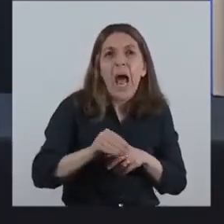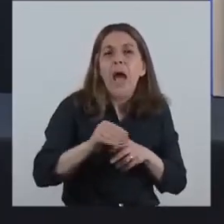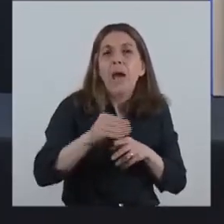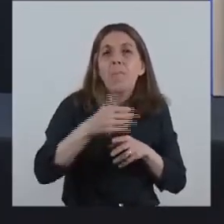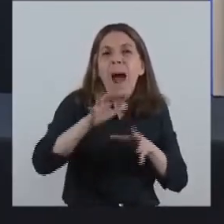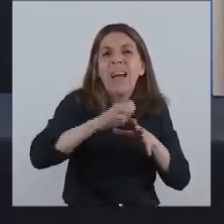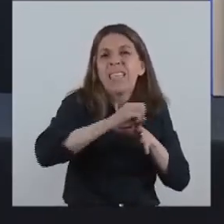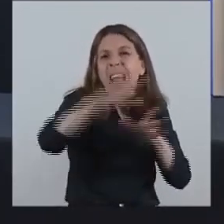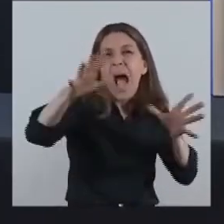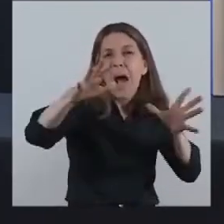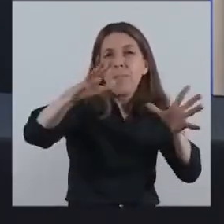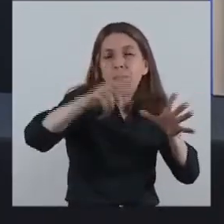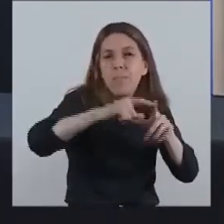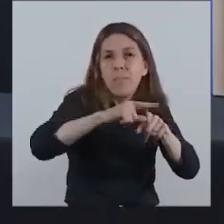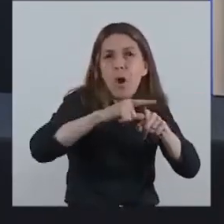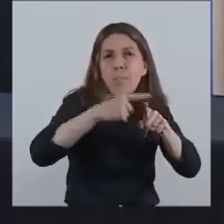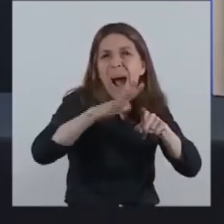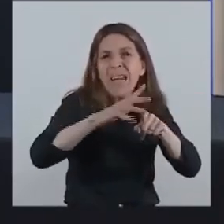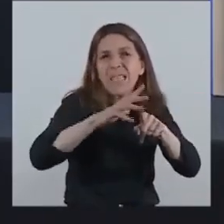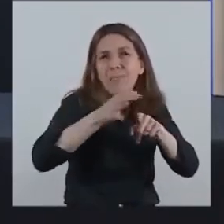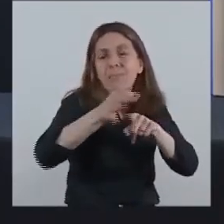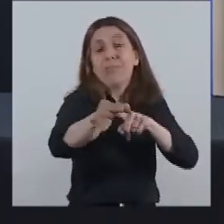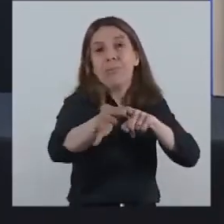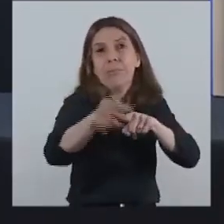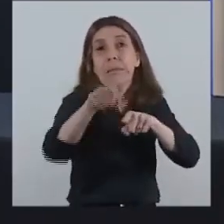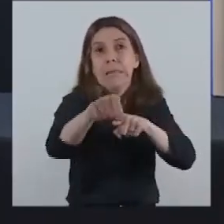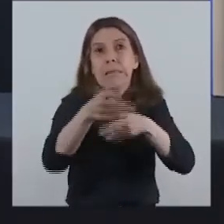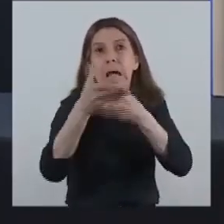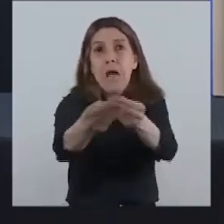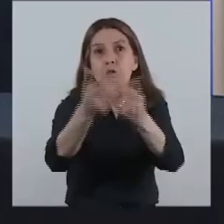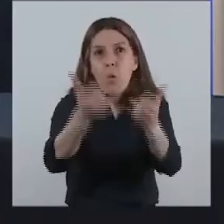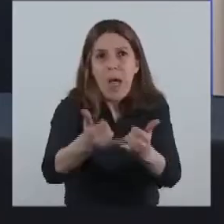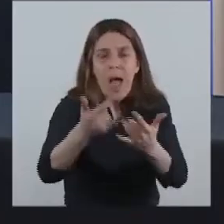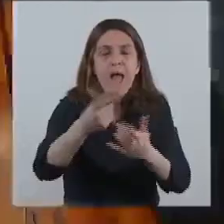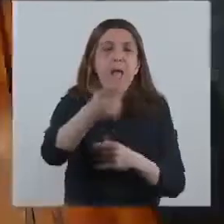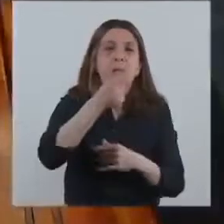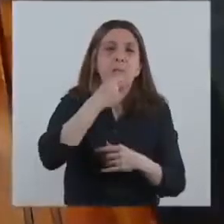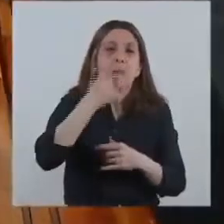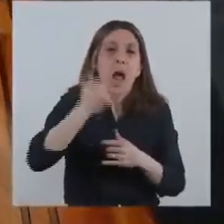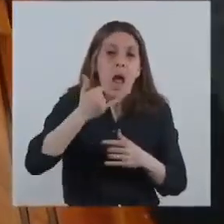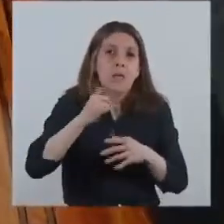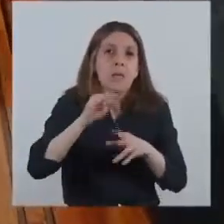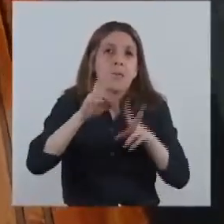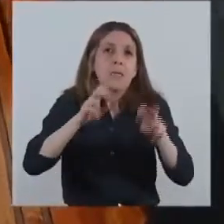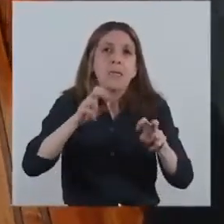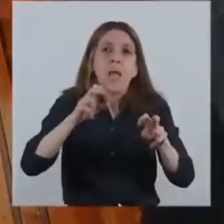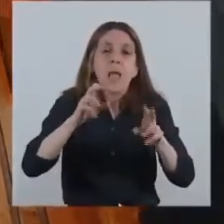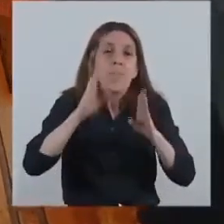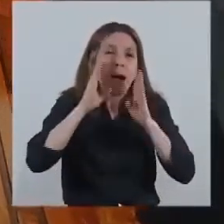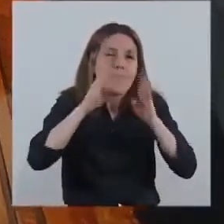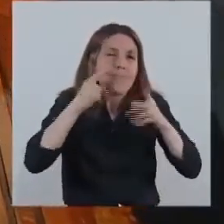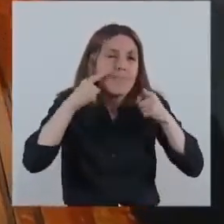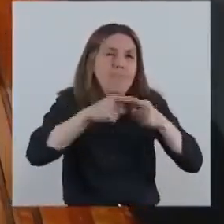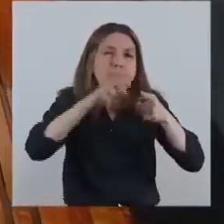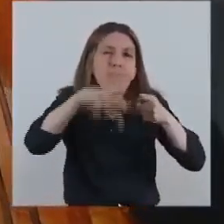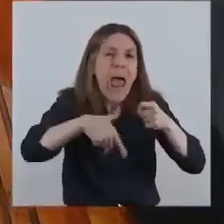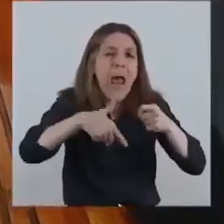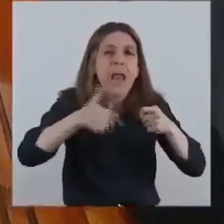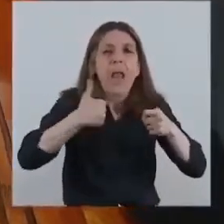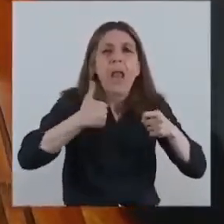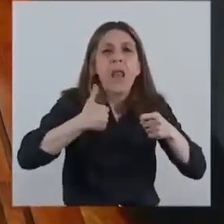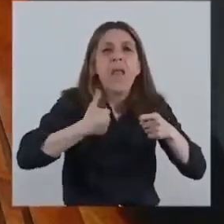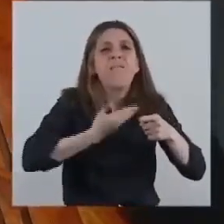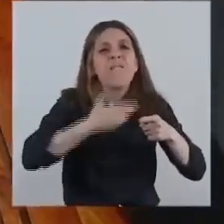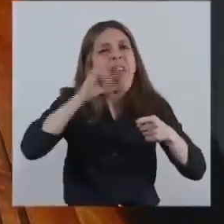país. Esto tiene claramente un carácter de desarrollo federal que es parte del